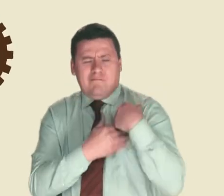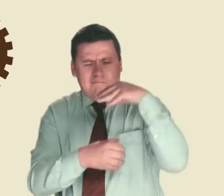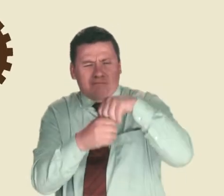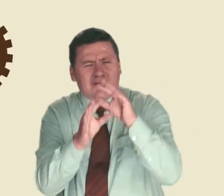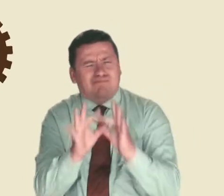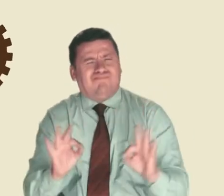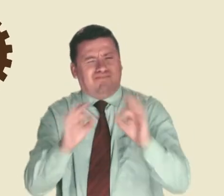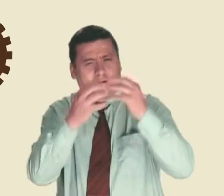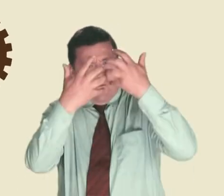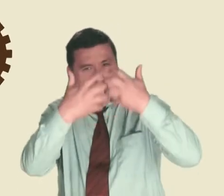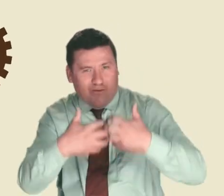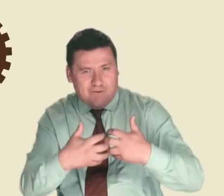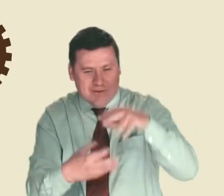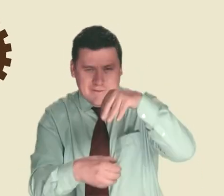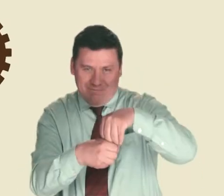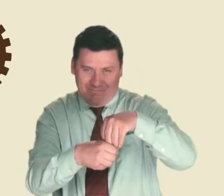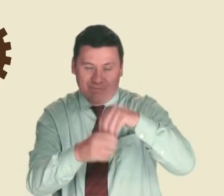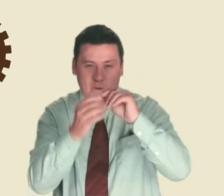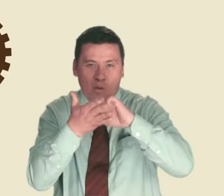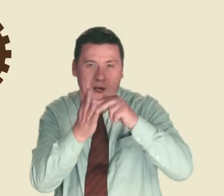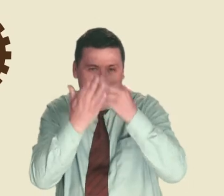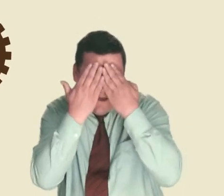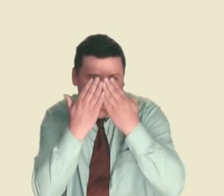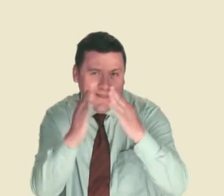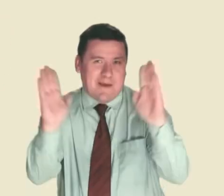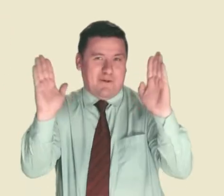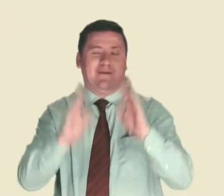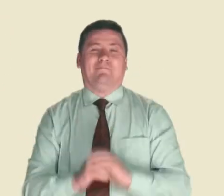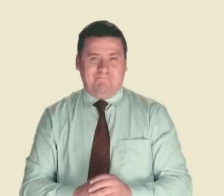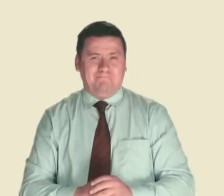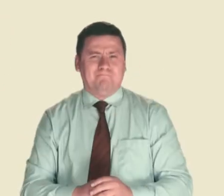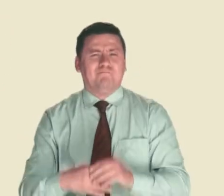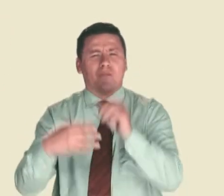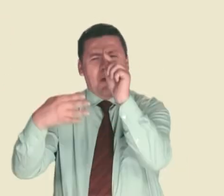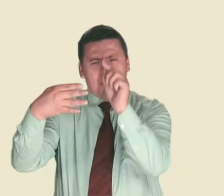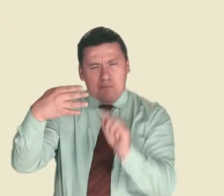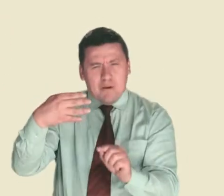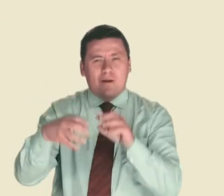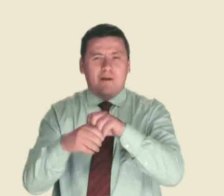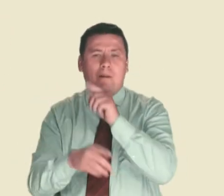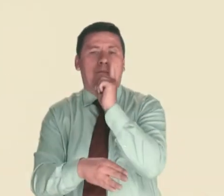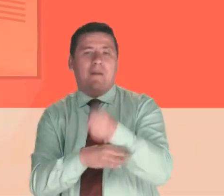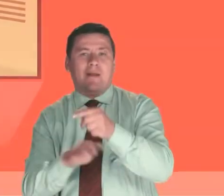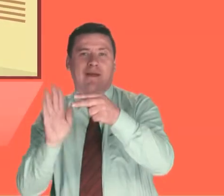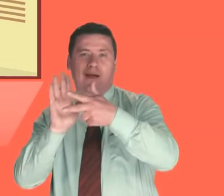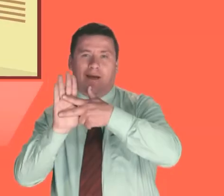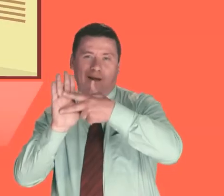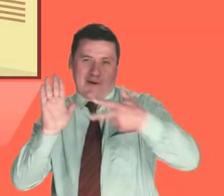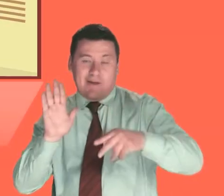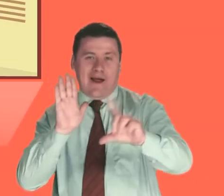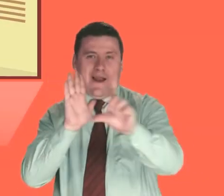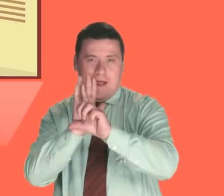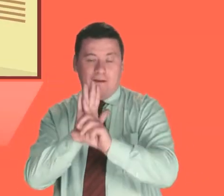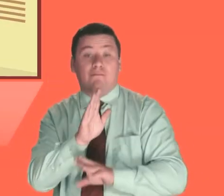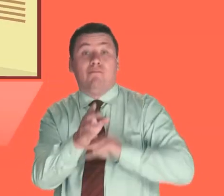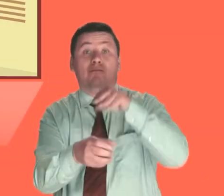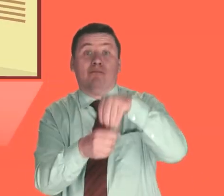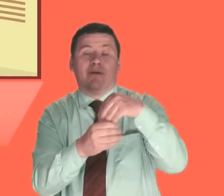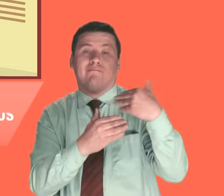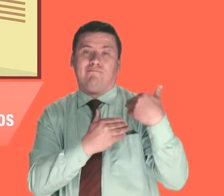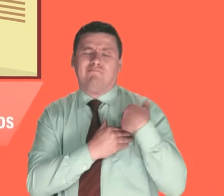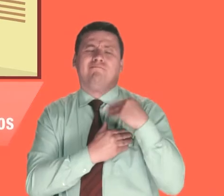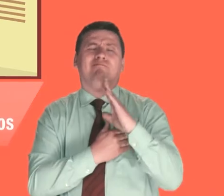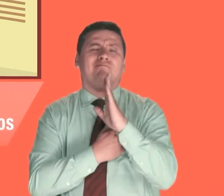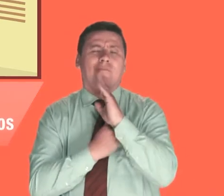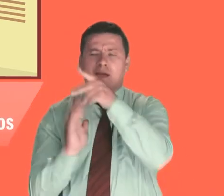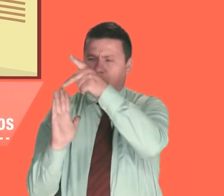esenciales para el funcionamiento de nuestra democracia. Estas son asignadas por la Constitución y la ley. Tiene, entre otras funciones,